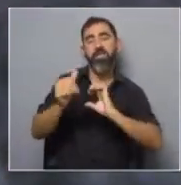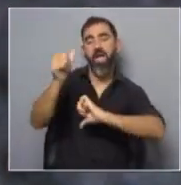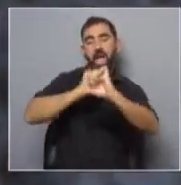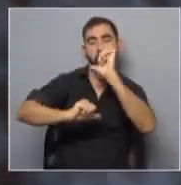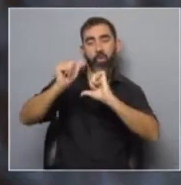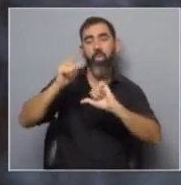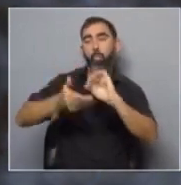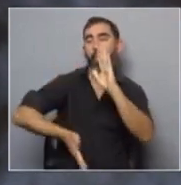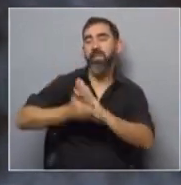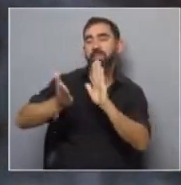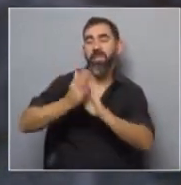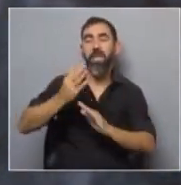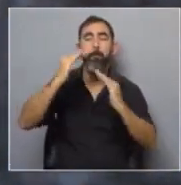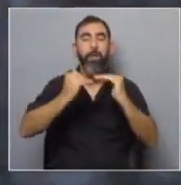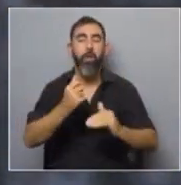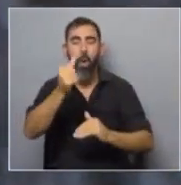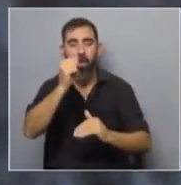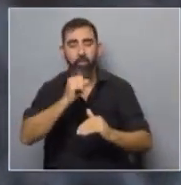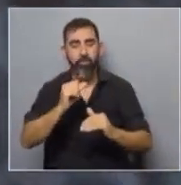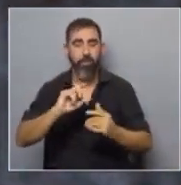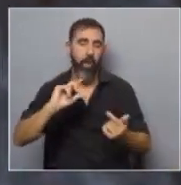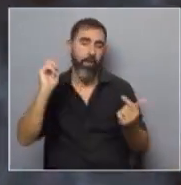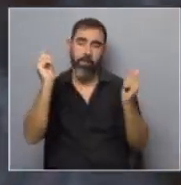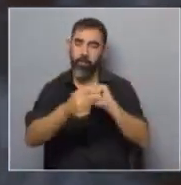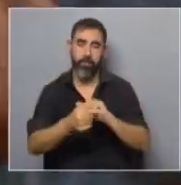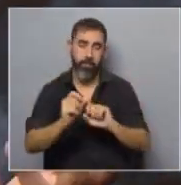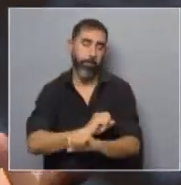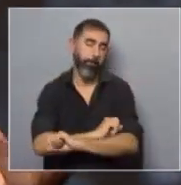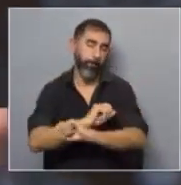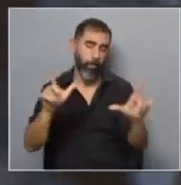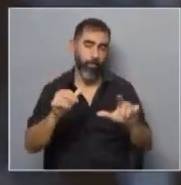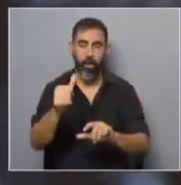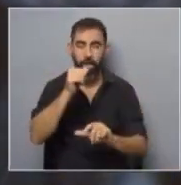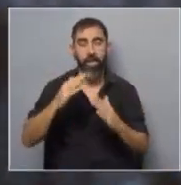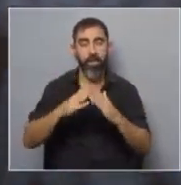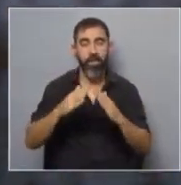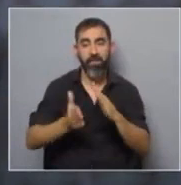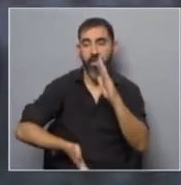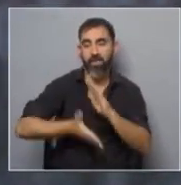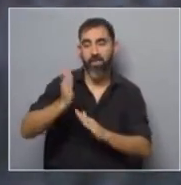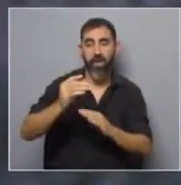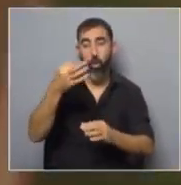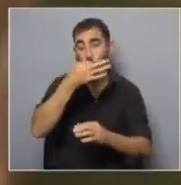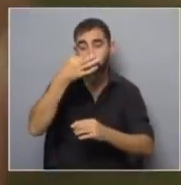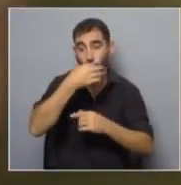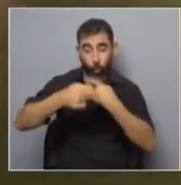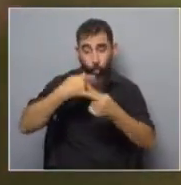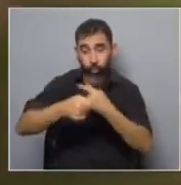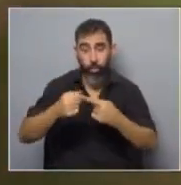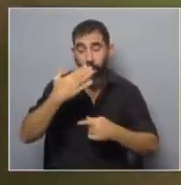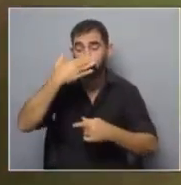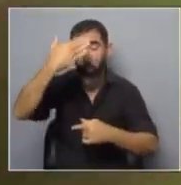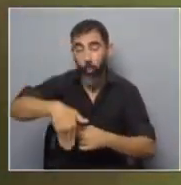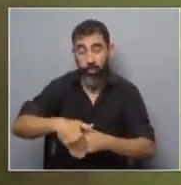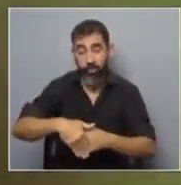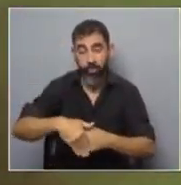después salen y consumen menos, bueno, en realidad funcionan al revés, consumen más. Hacen la previa en casa, después salen y siguen consumiendo, al final de la noche